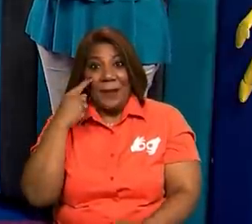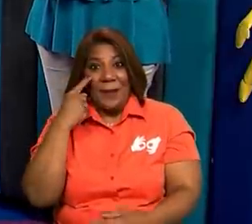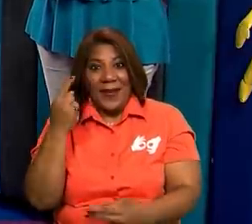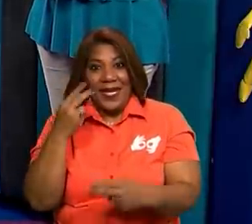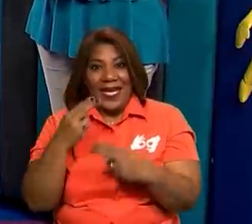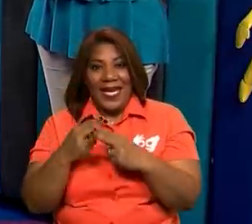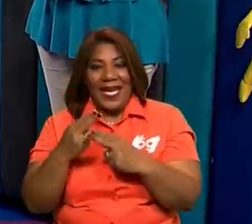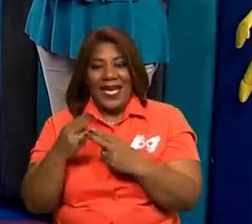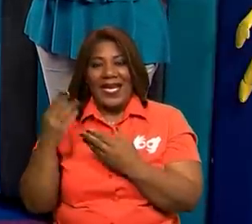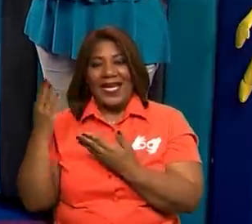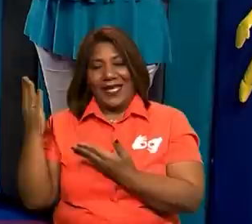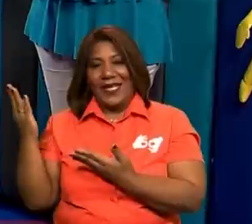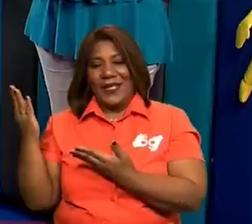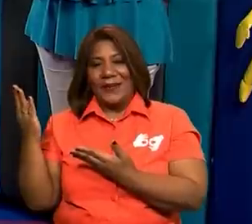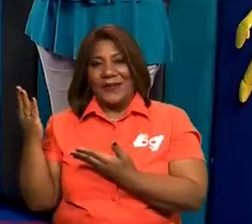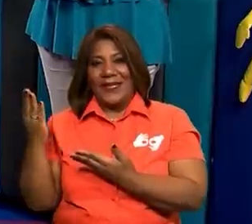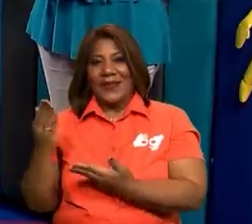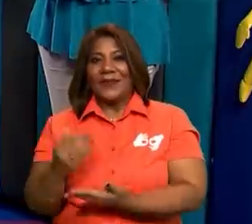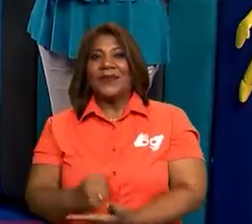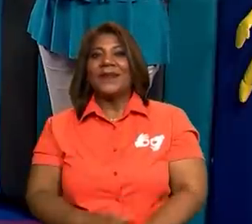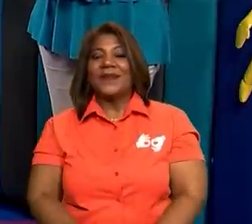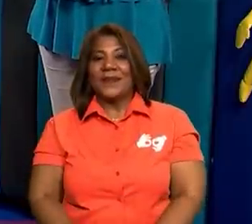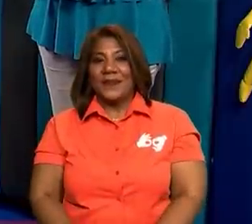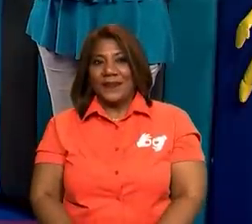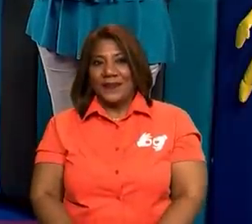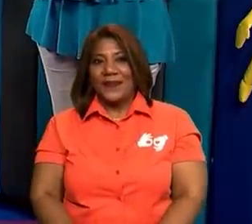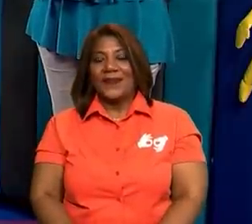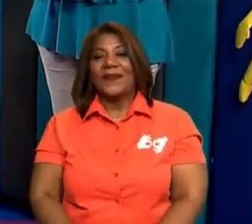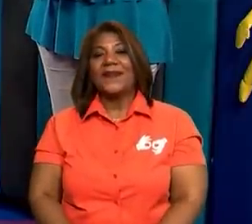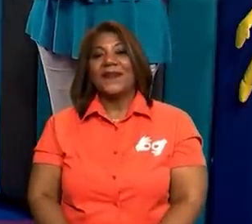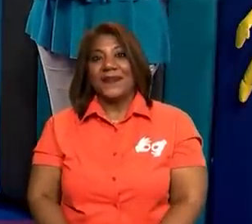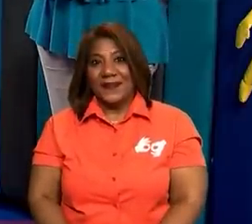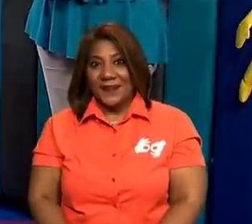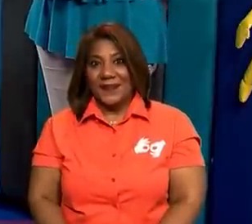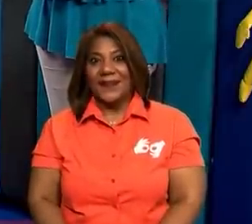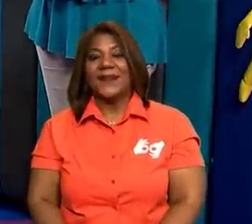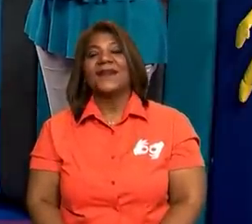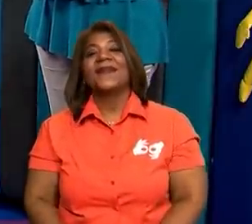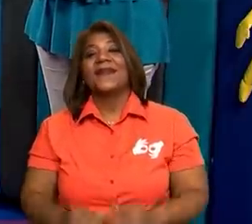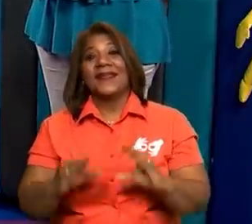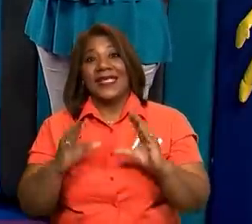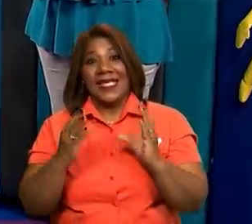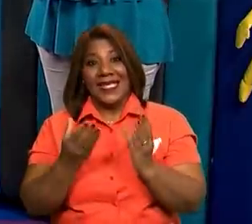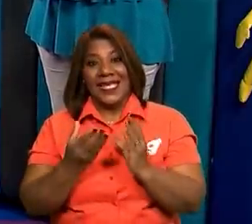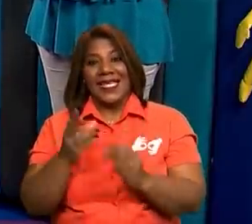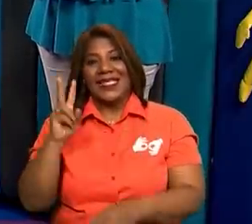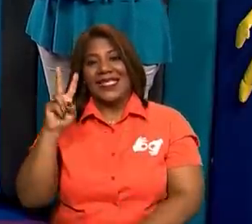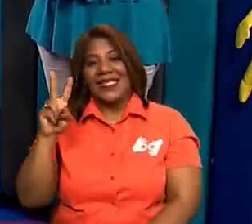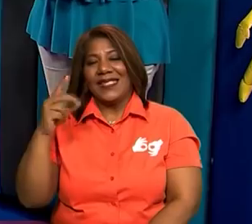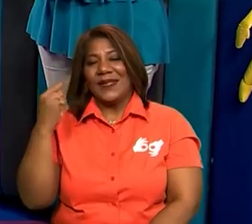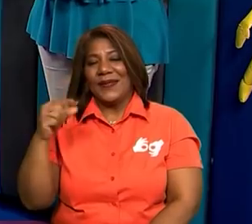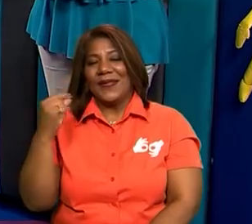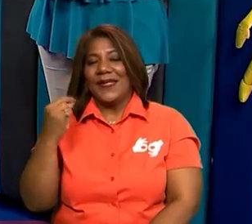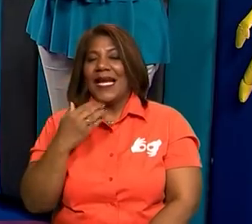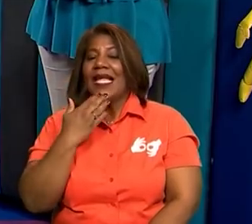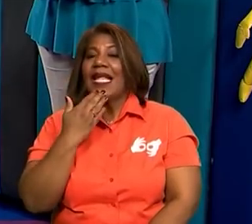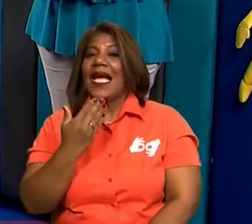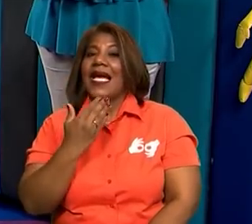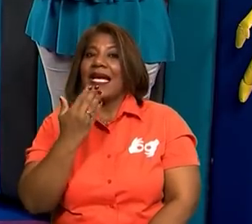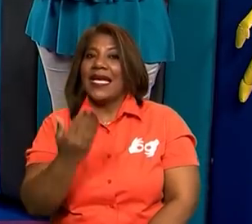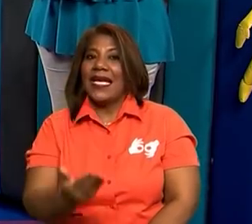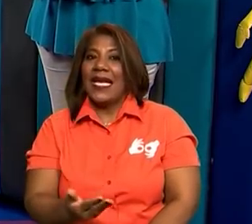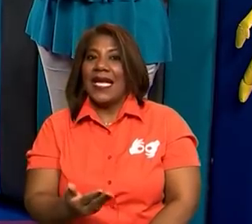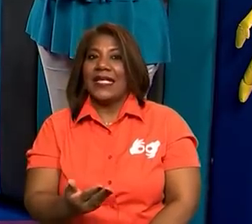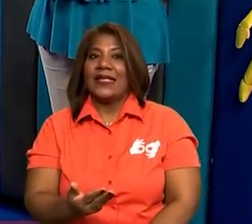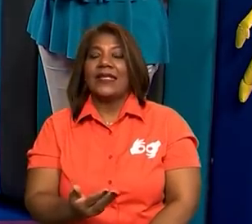Yamaris Megiseth Castillo, quien es la creadora de segundo grado. Muchas gracias, profesora.